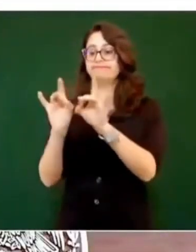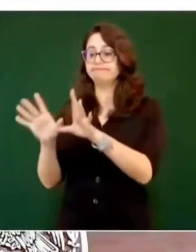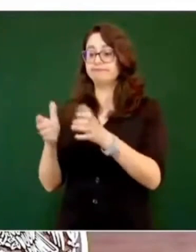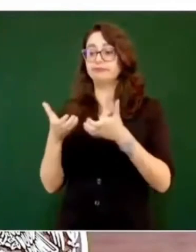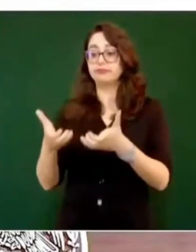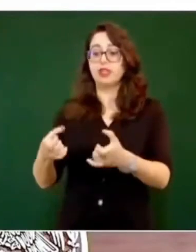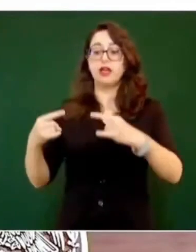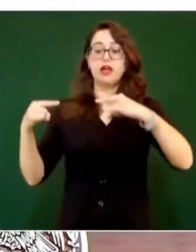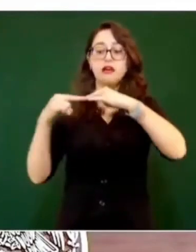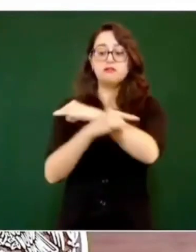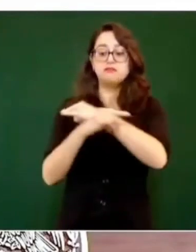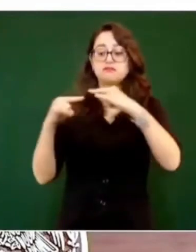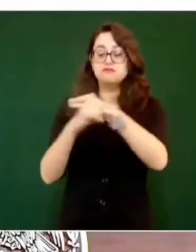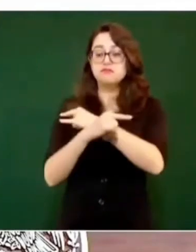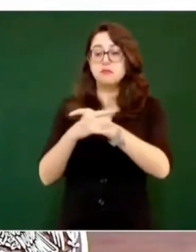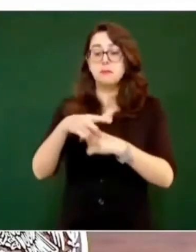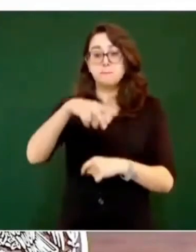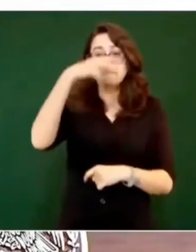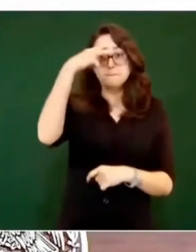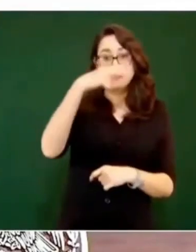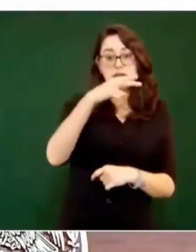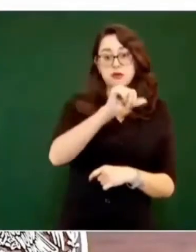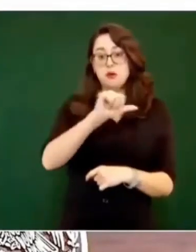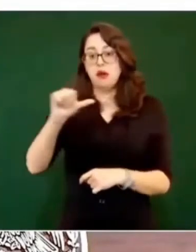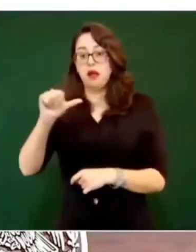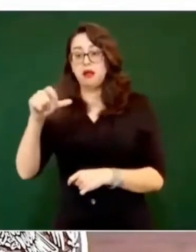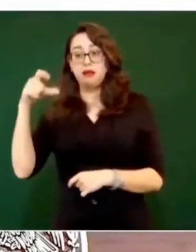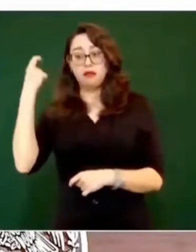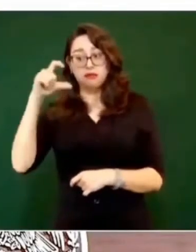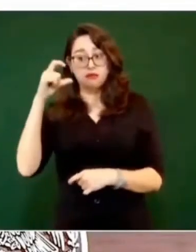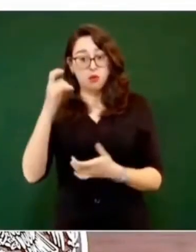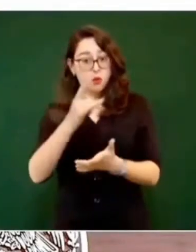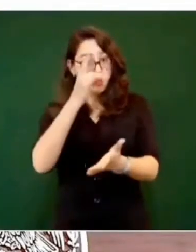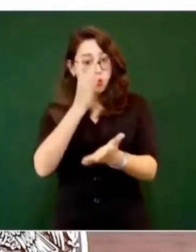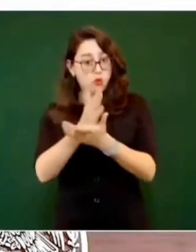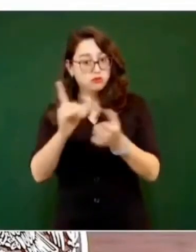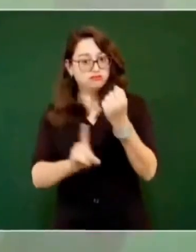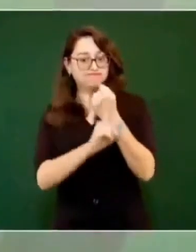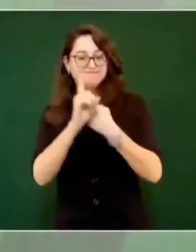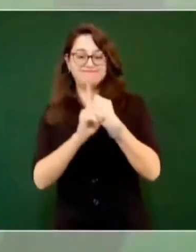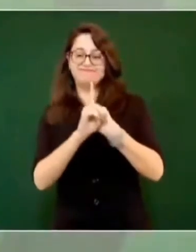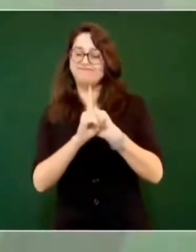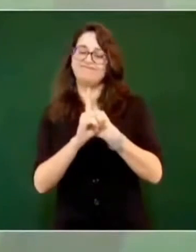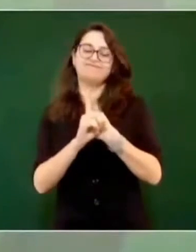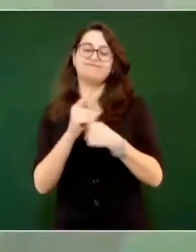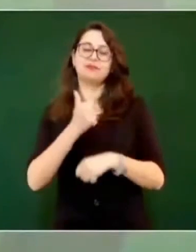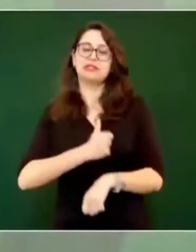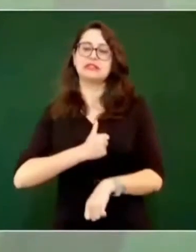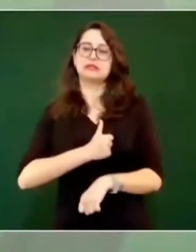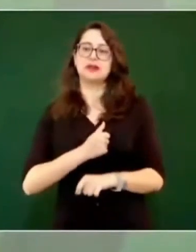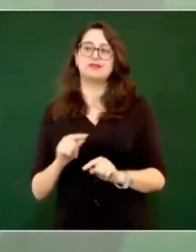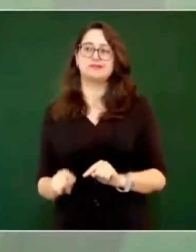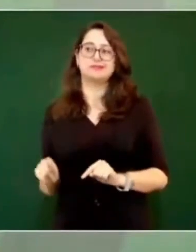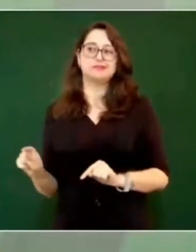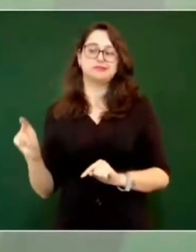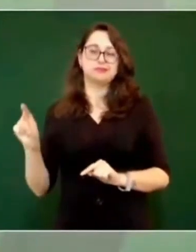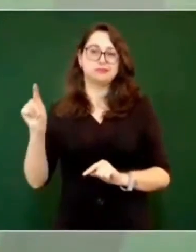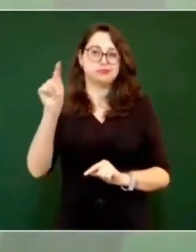carretera de México, México, Cariétaro, hace más o menos un año